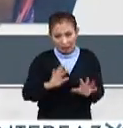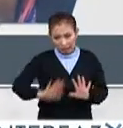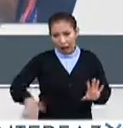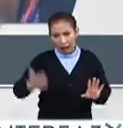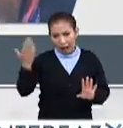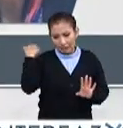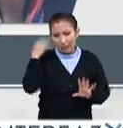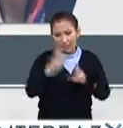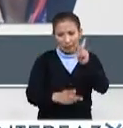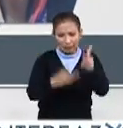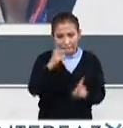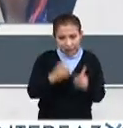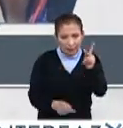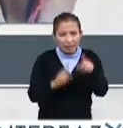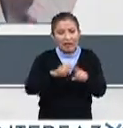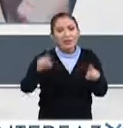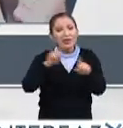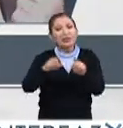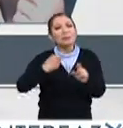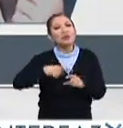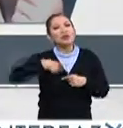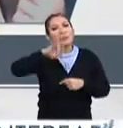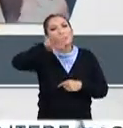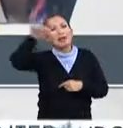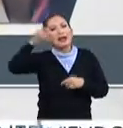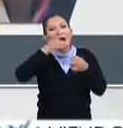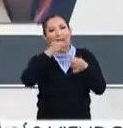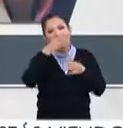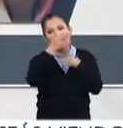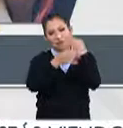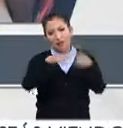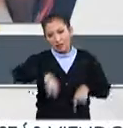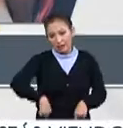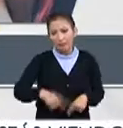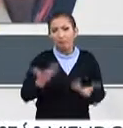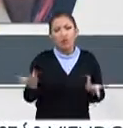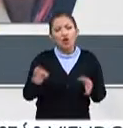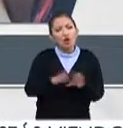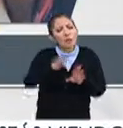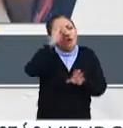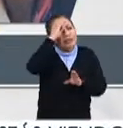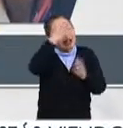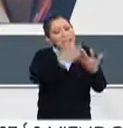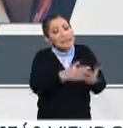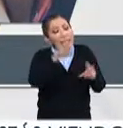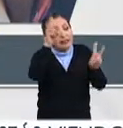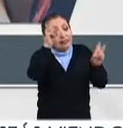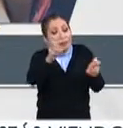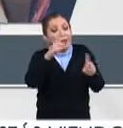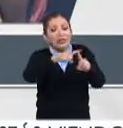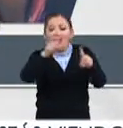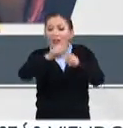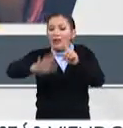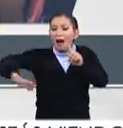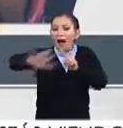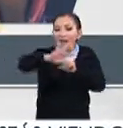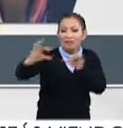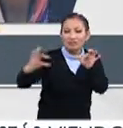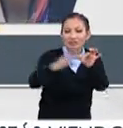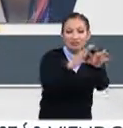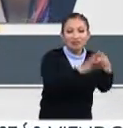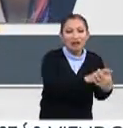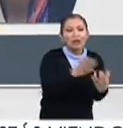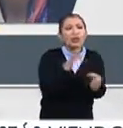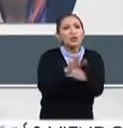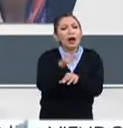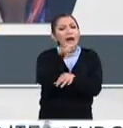hemos platicado con diferentes especialistas en la agencia informativa, como la inteligencia artificial es un tema interdisciplinario, sin embargo,